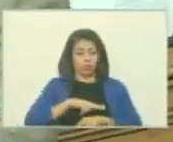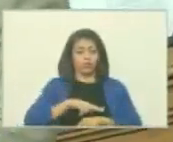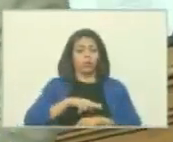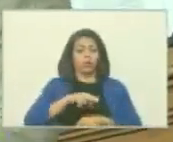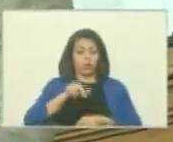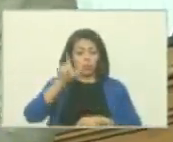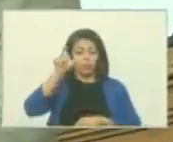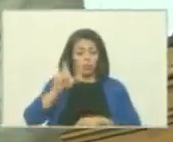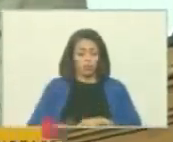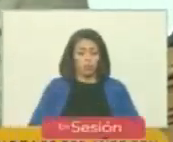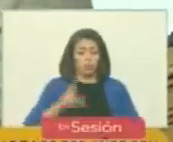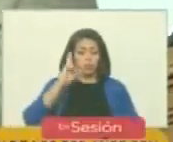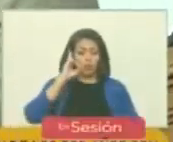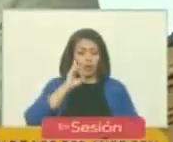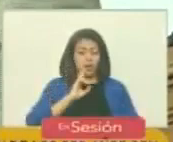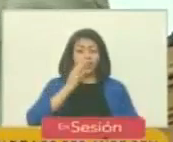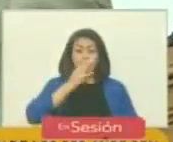verdad.